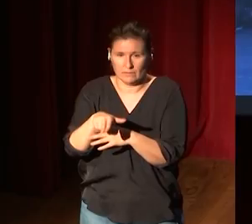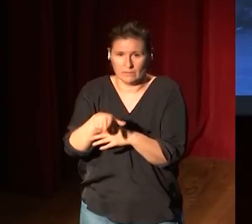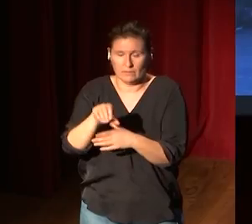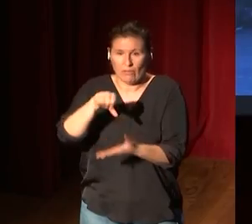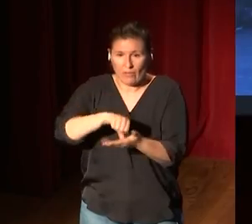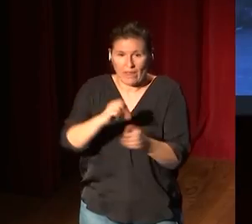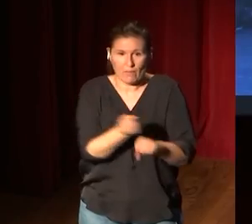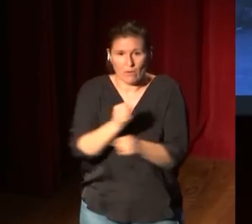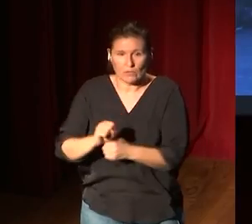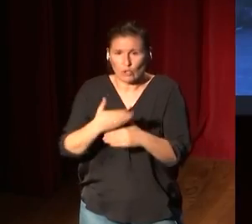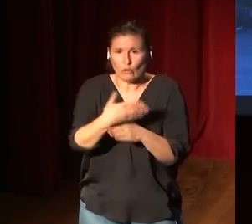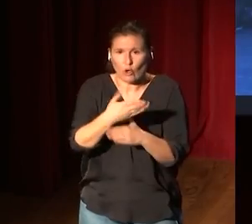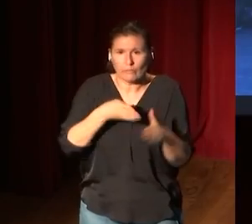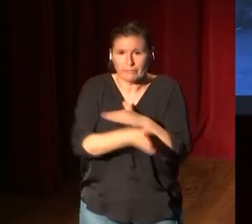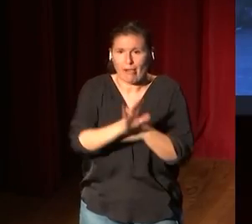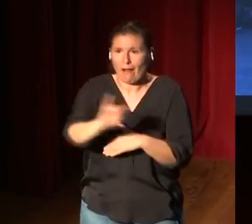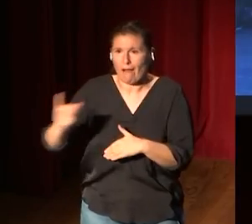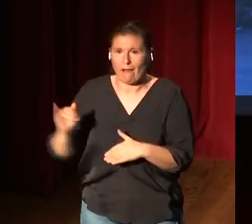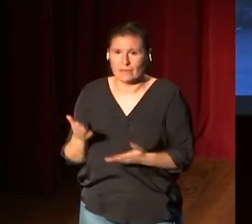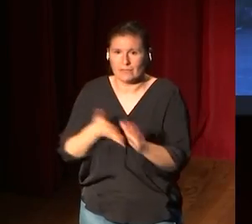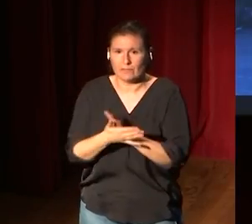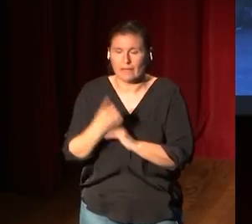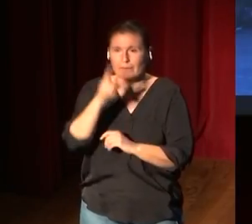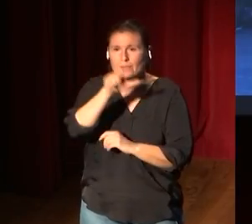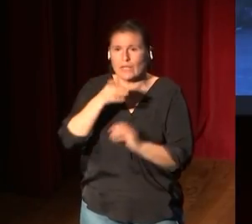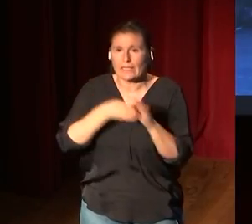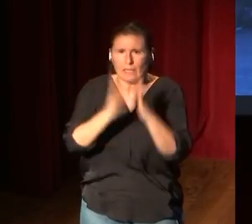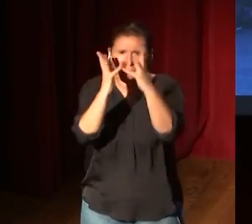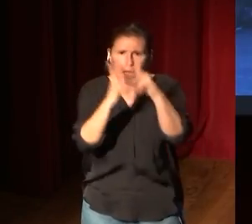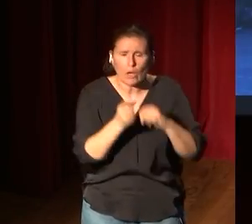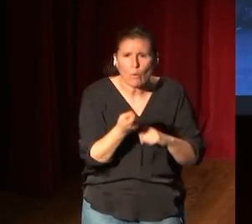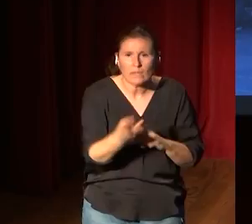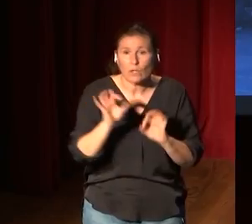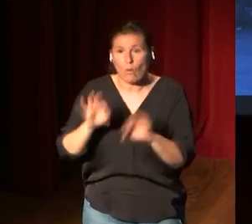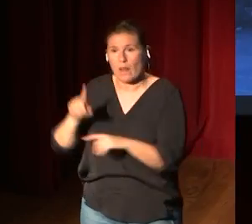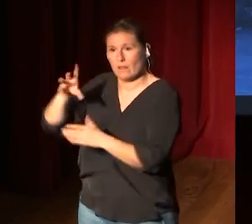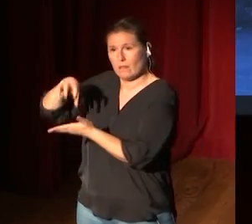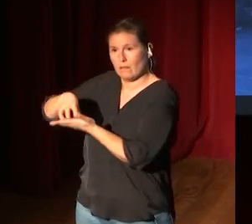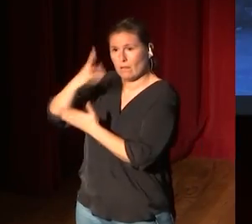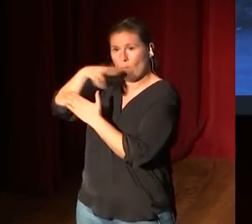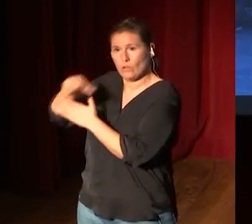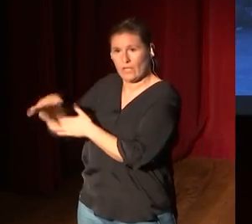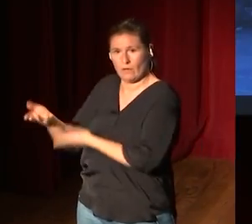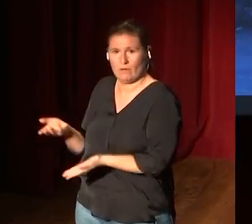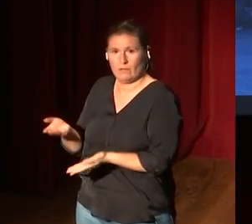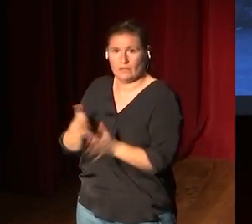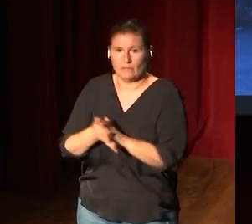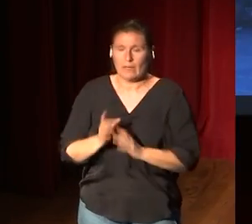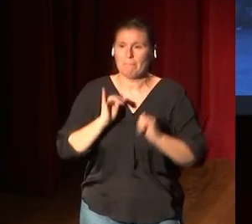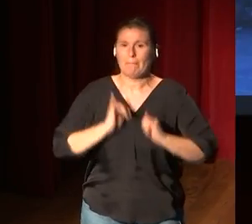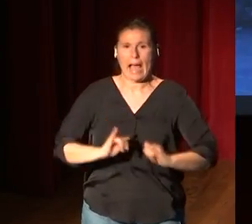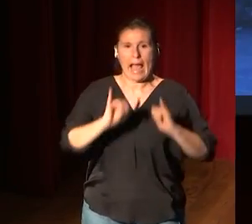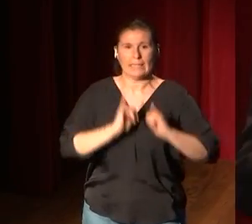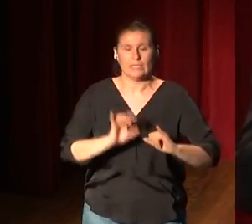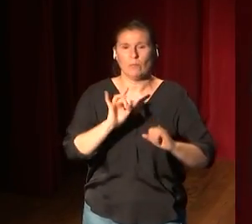Hay un contar gente que pasa por las calles. Es igual que un museo. Y vas a tener un paseo por Venecia igual que